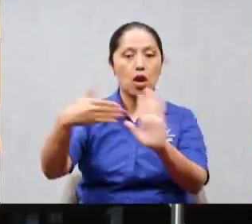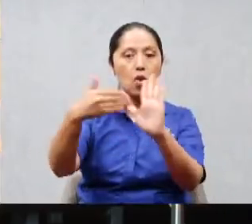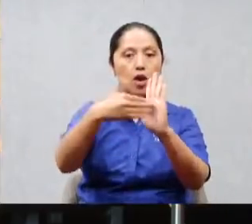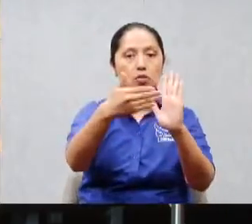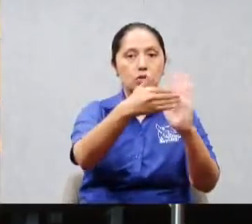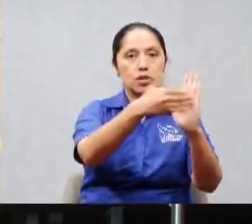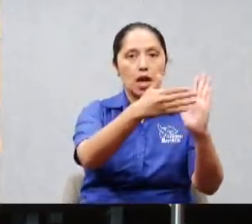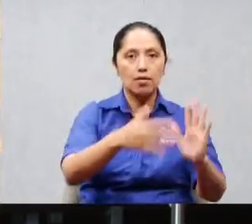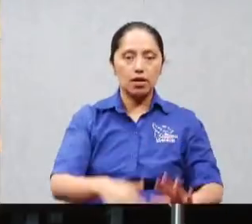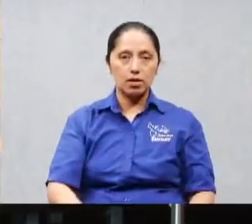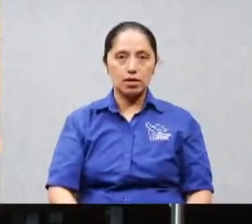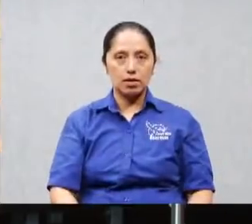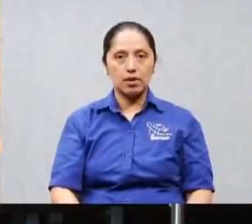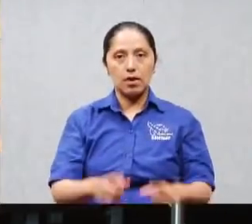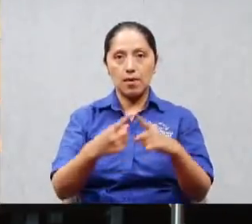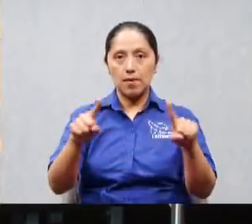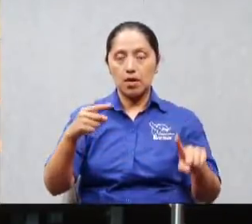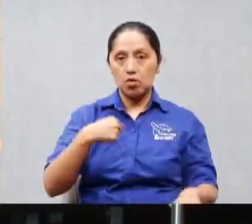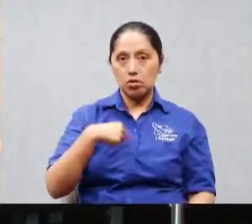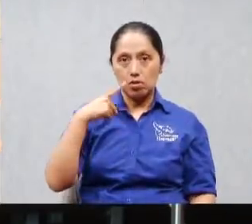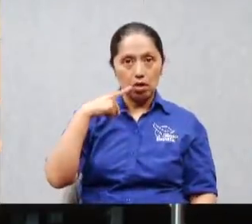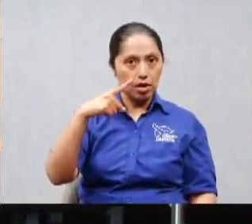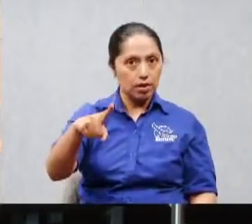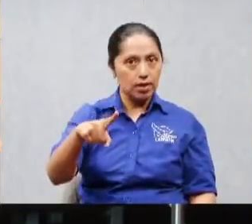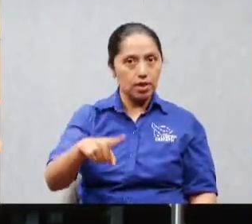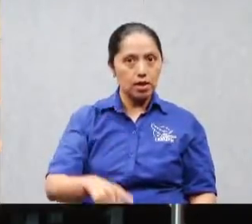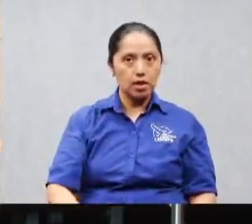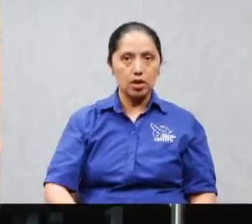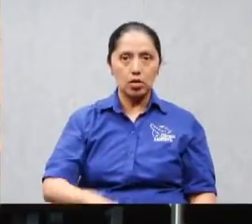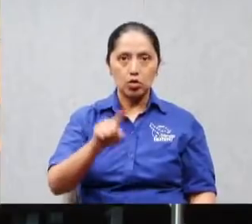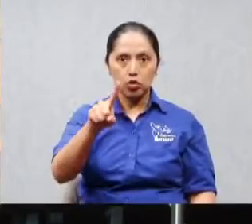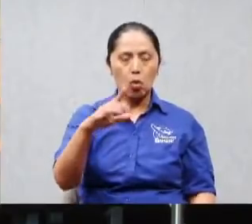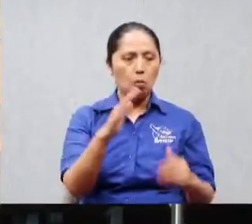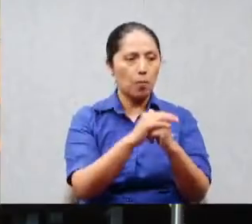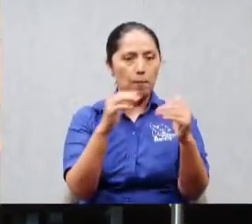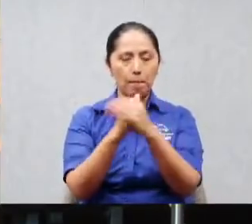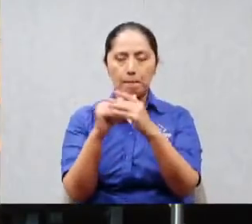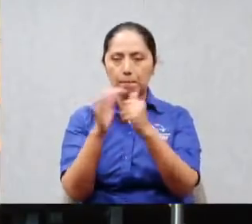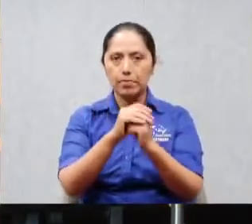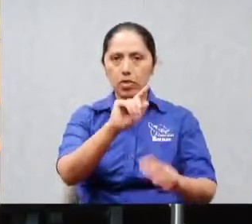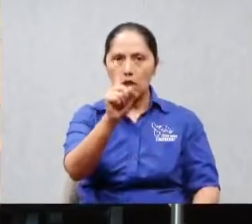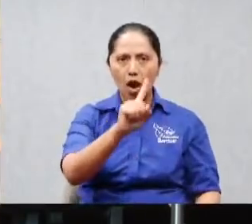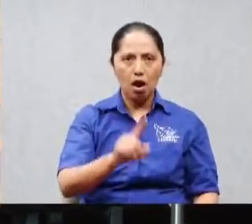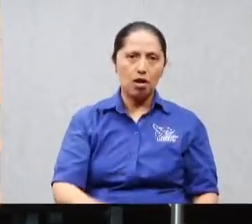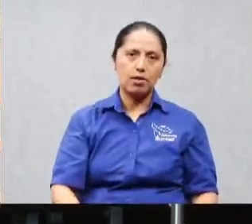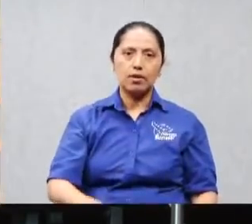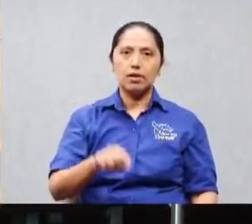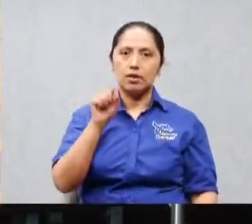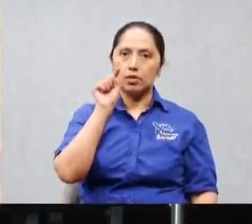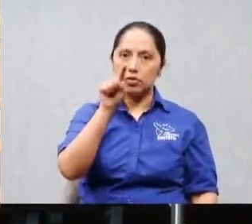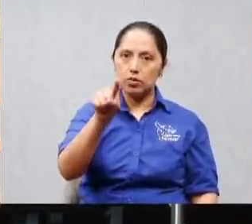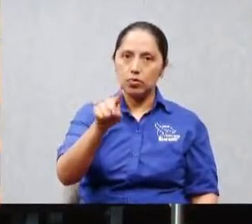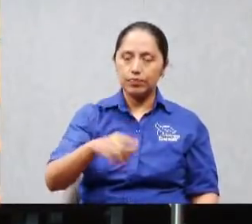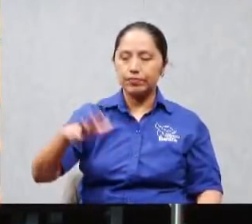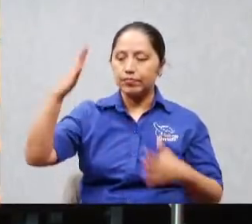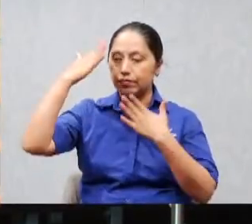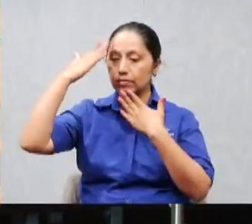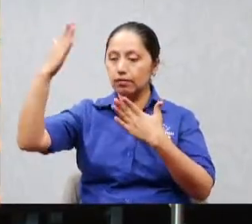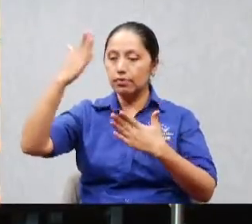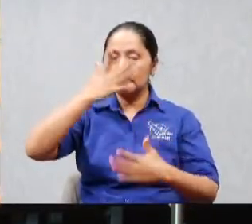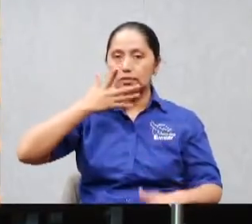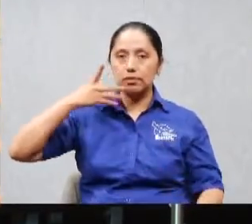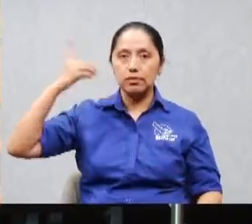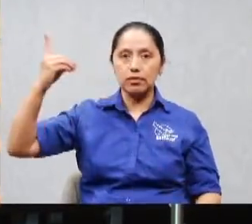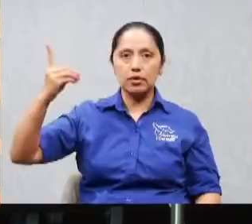tengas pena le dije date por agradecido delante de Dios recuerda porque debemos de recordar que